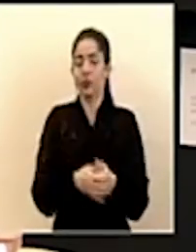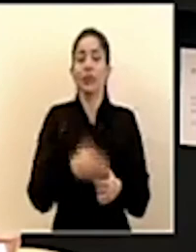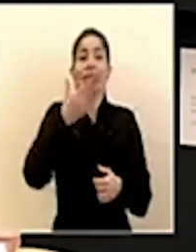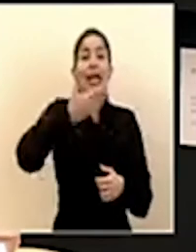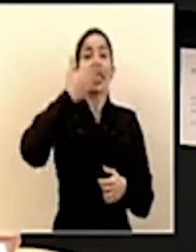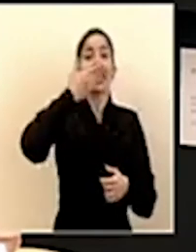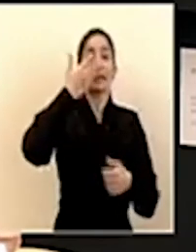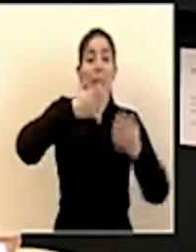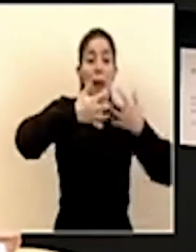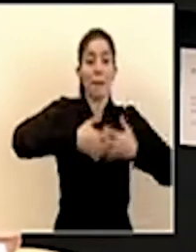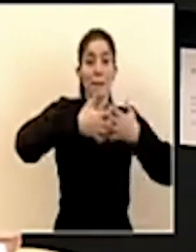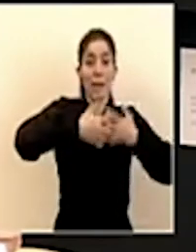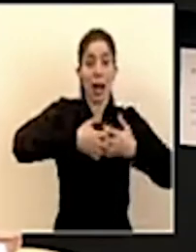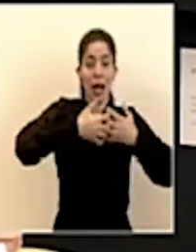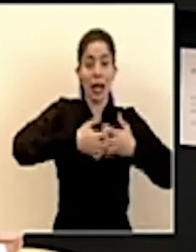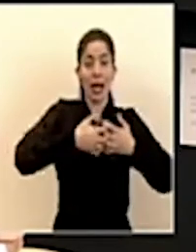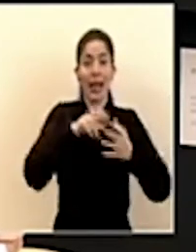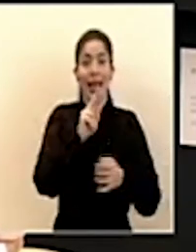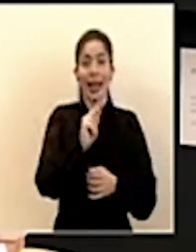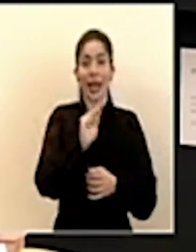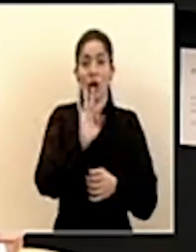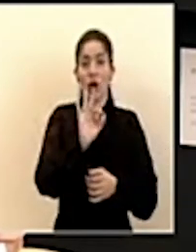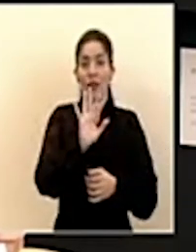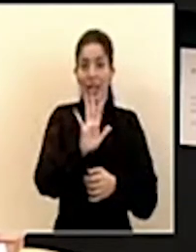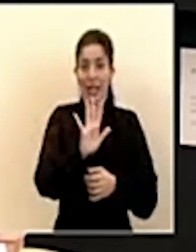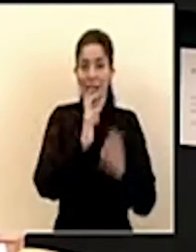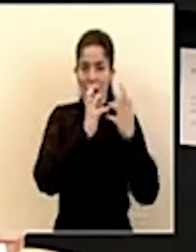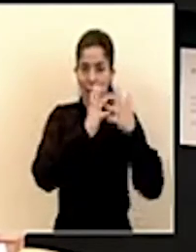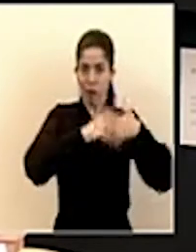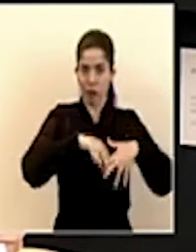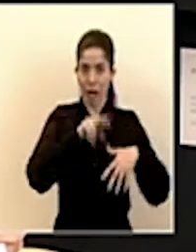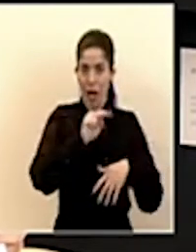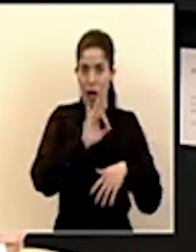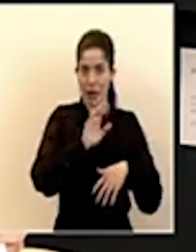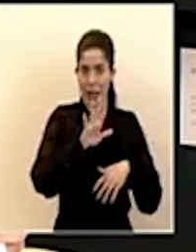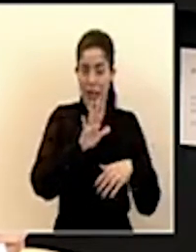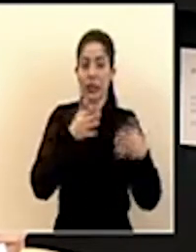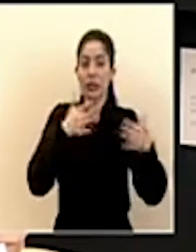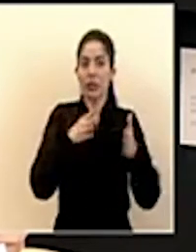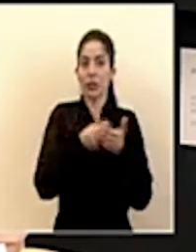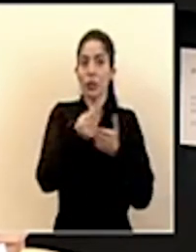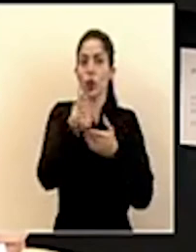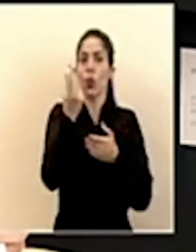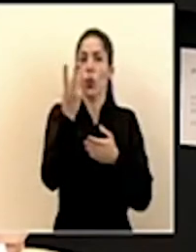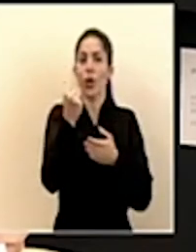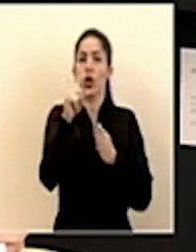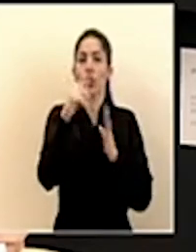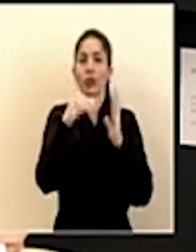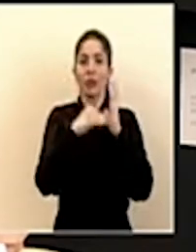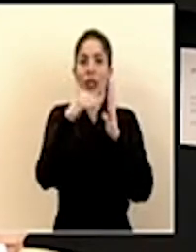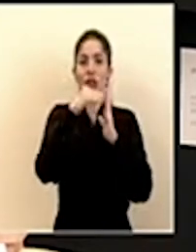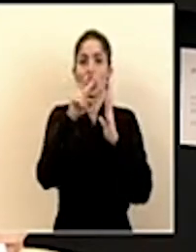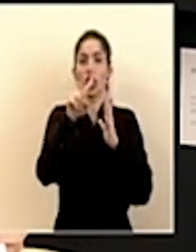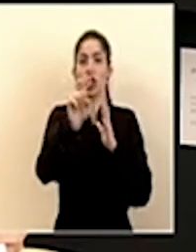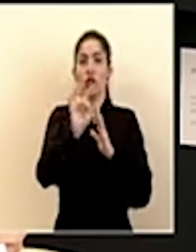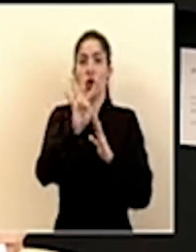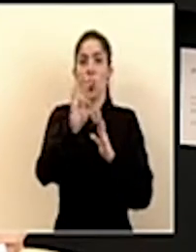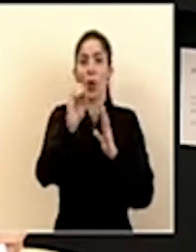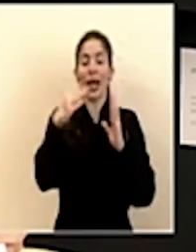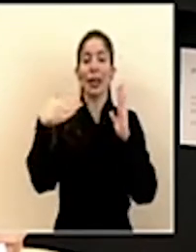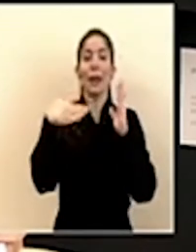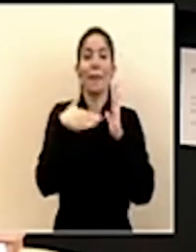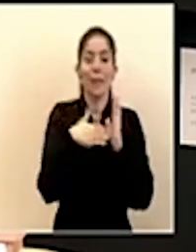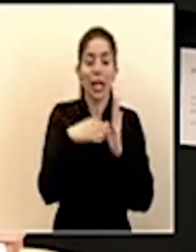respiradores homologados N95 ya se adquirieron un millón doscientos cuarenta mil